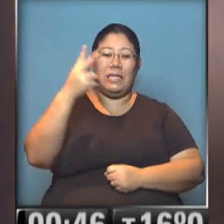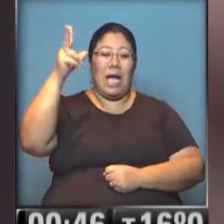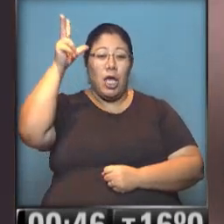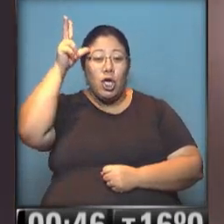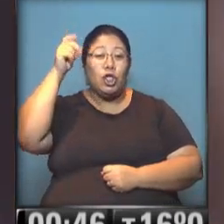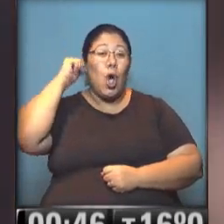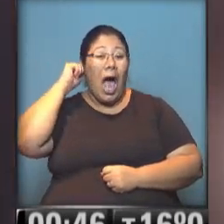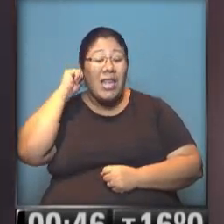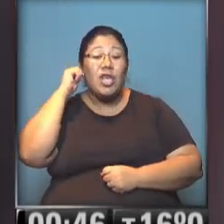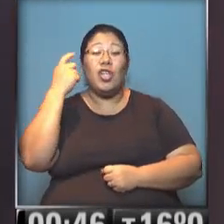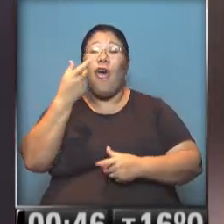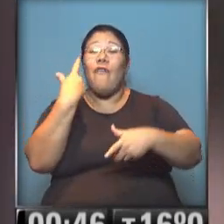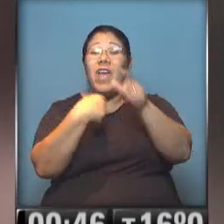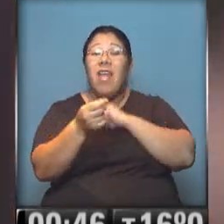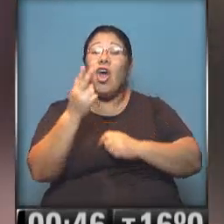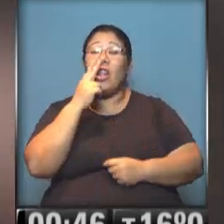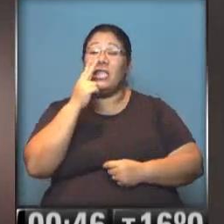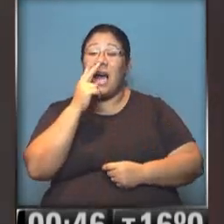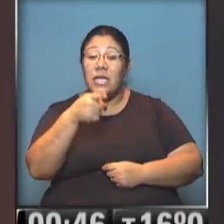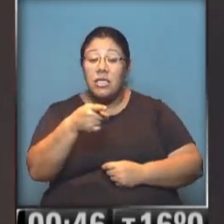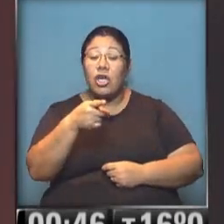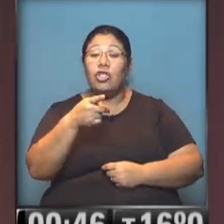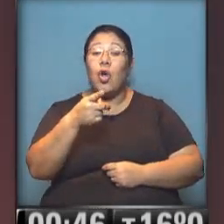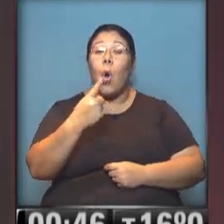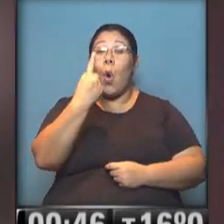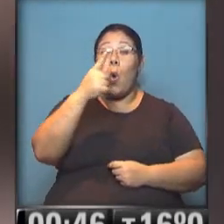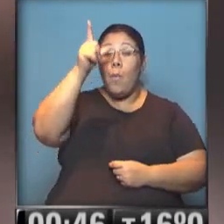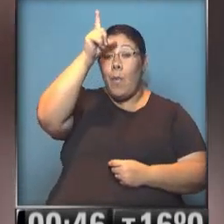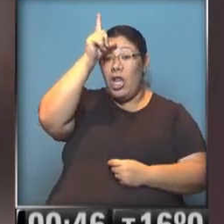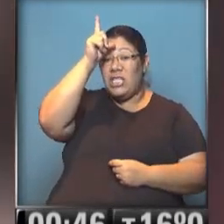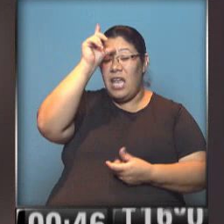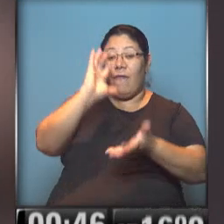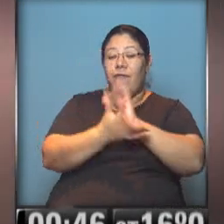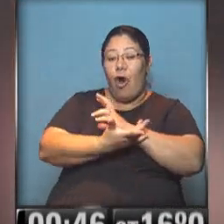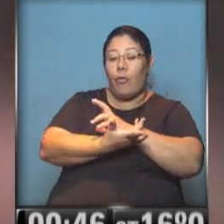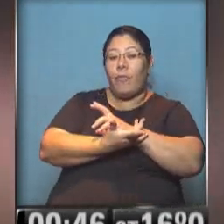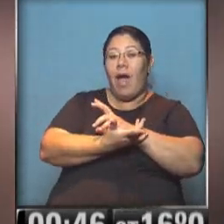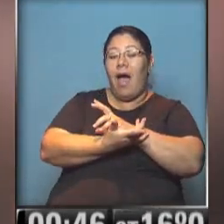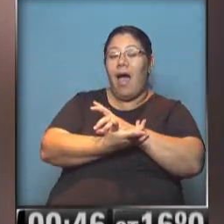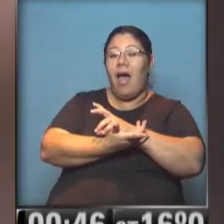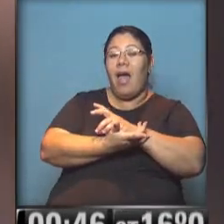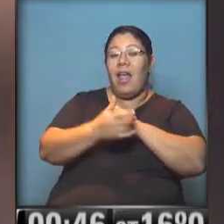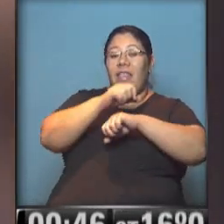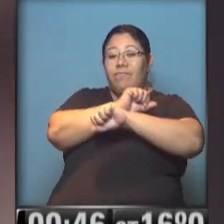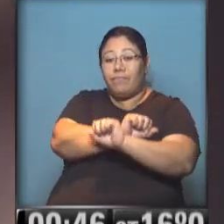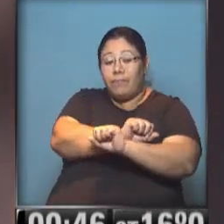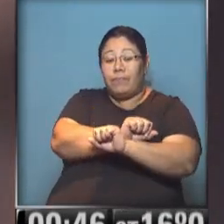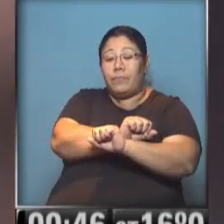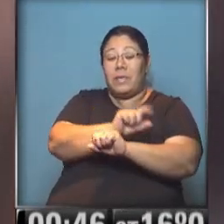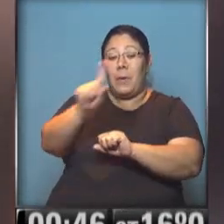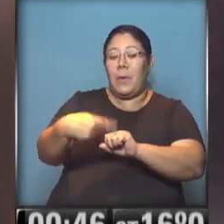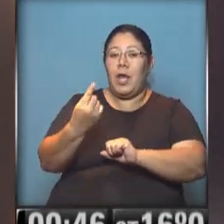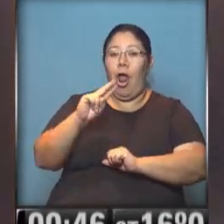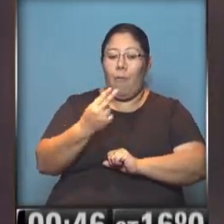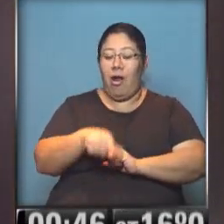de cigarrillos en la calle, es ahorcado por un policía que le practica una llave de asfixia y que lo termina matando. Estos tres